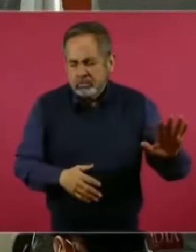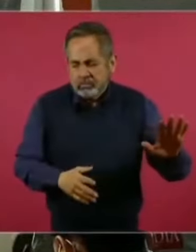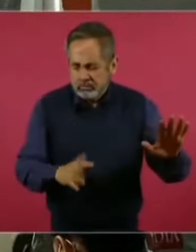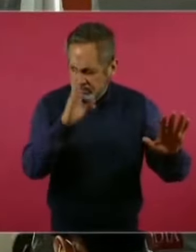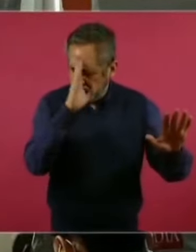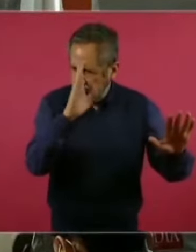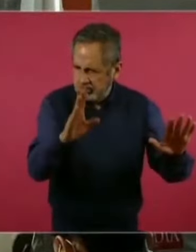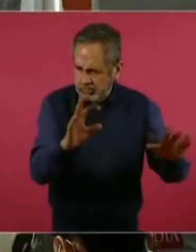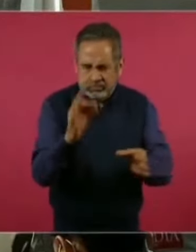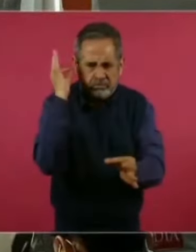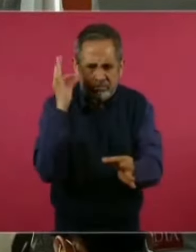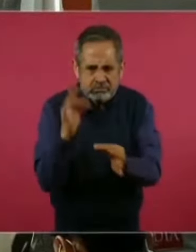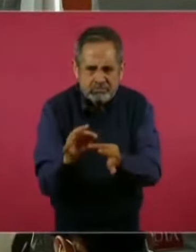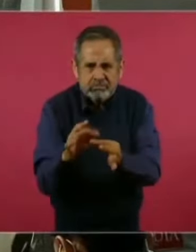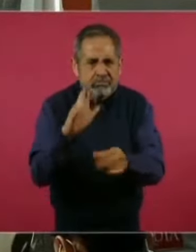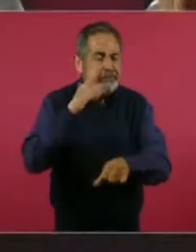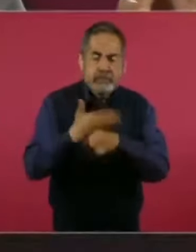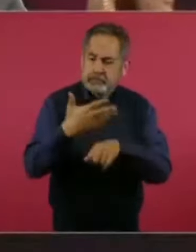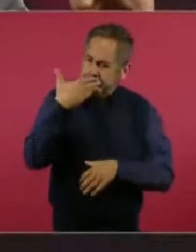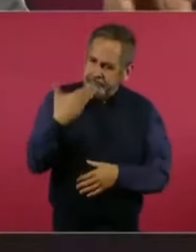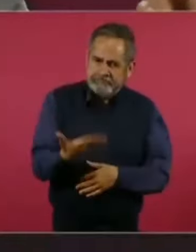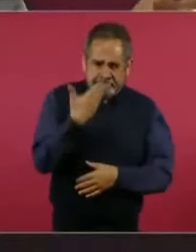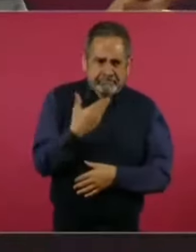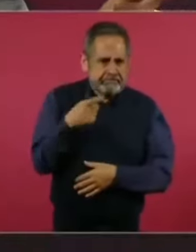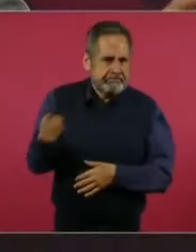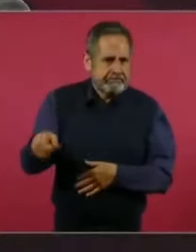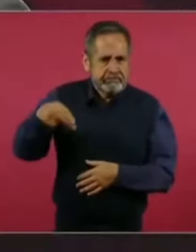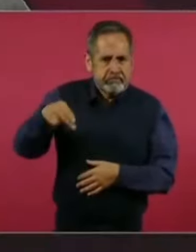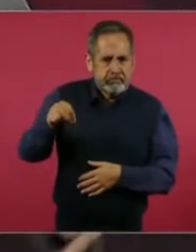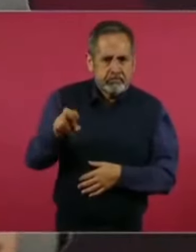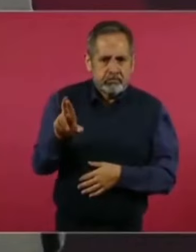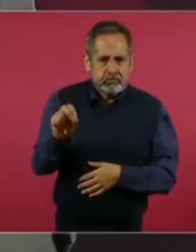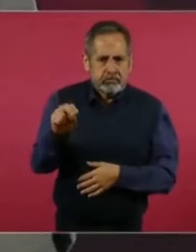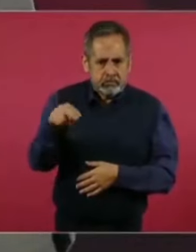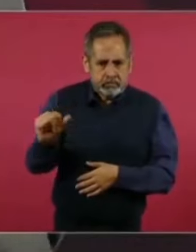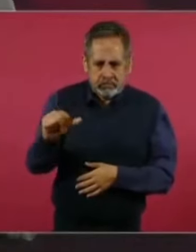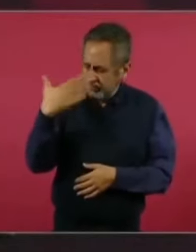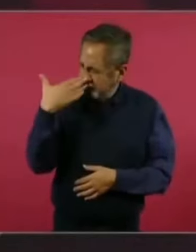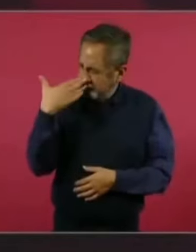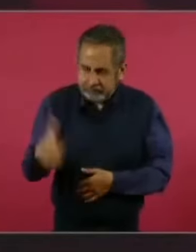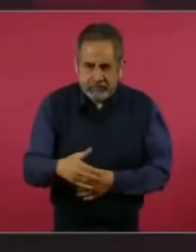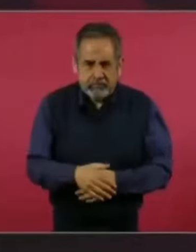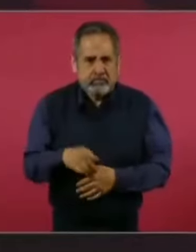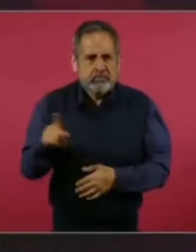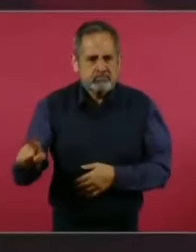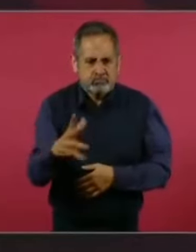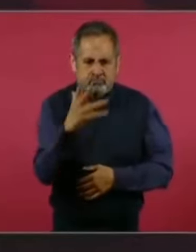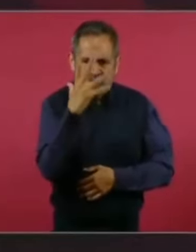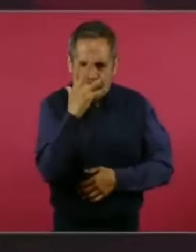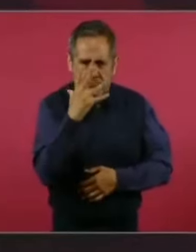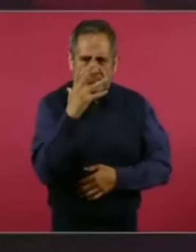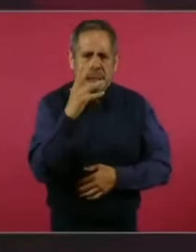de los opositores, él serio,